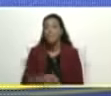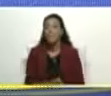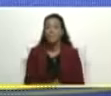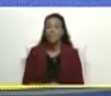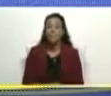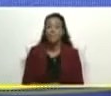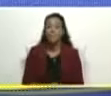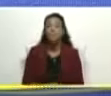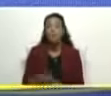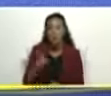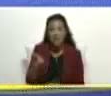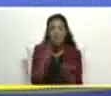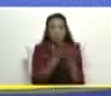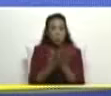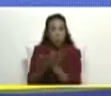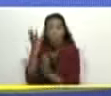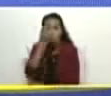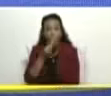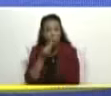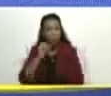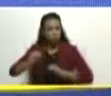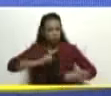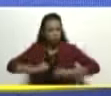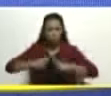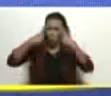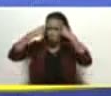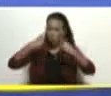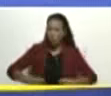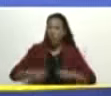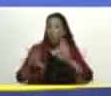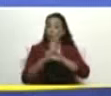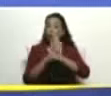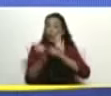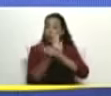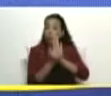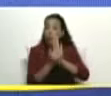UUVB es un muchacho preparado fue constituyente